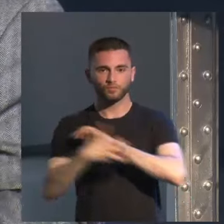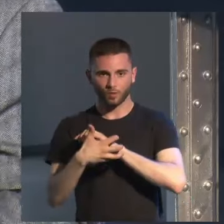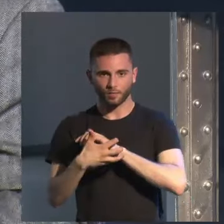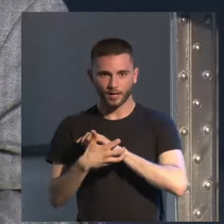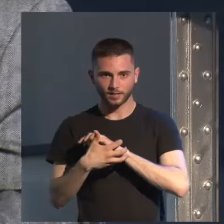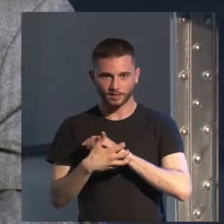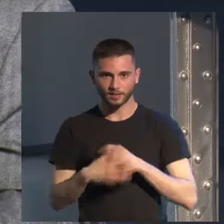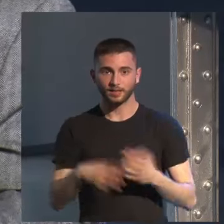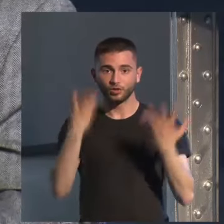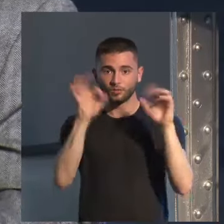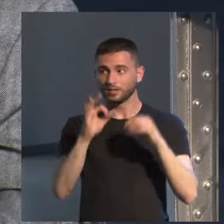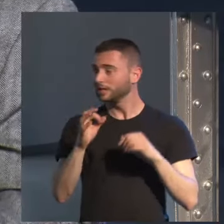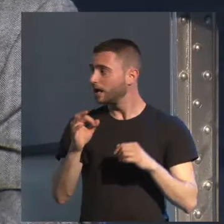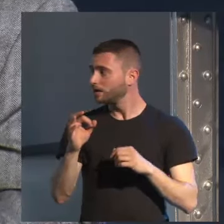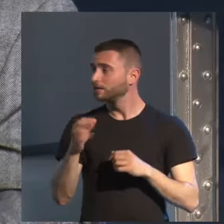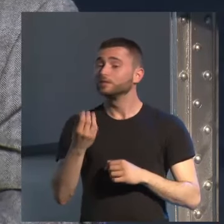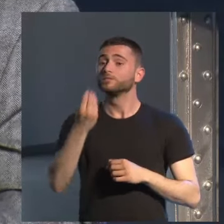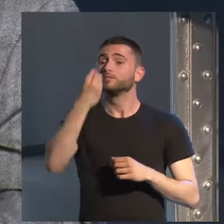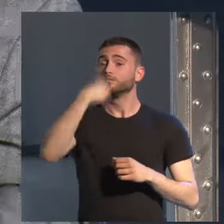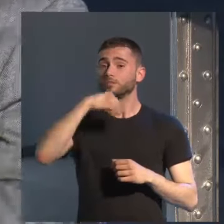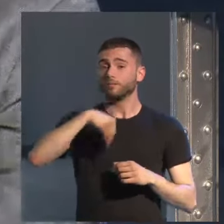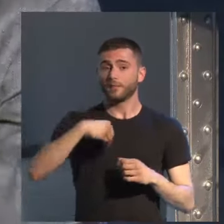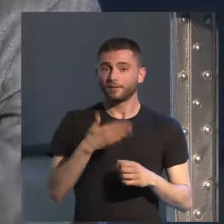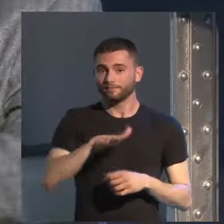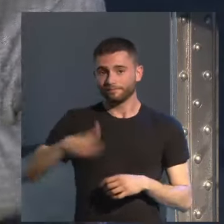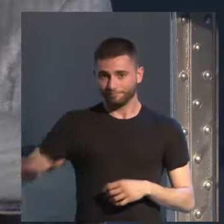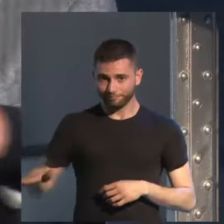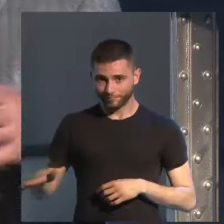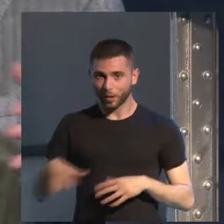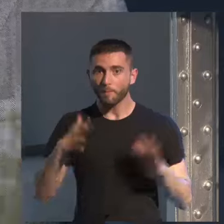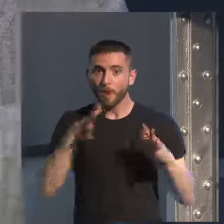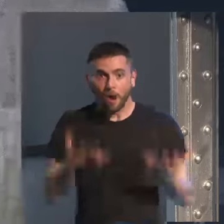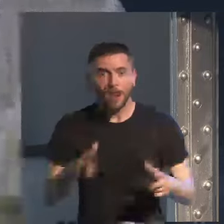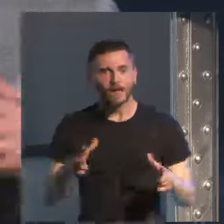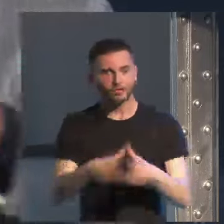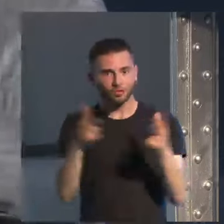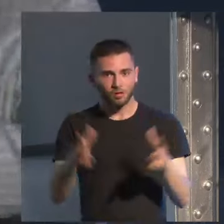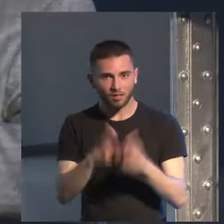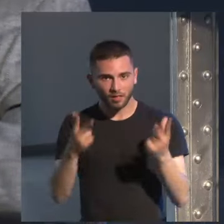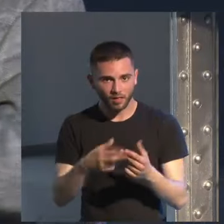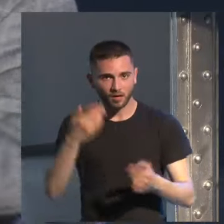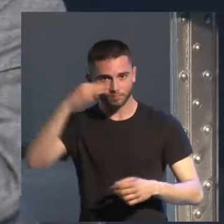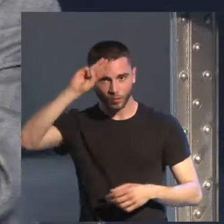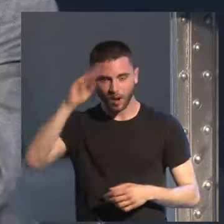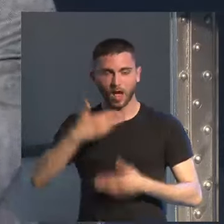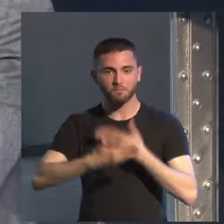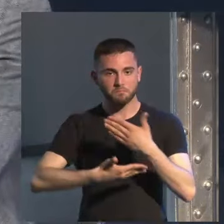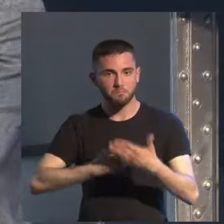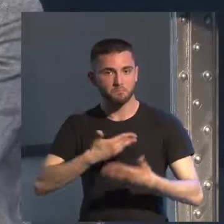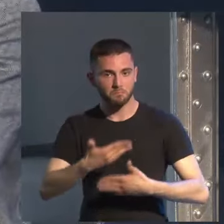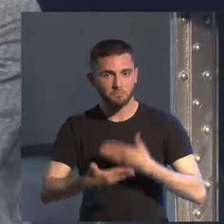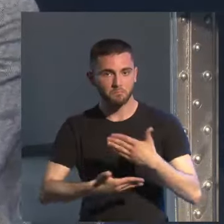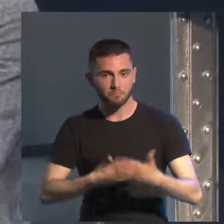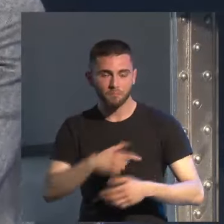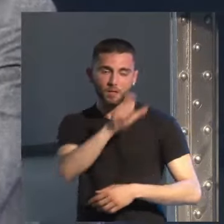nos estábamos muriendo de hambre con el periodo especial pero ahora la sociedad cubana ha empezado a dilatarse y hay personas que